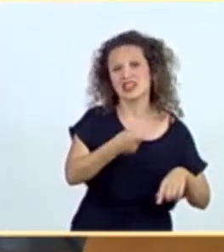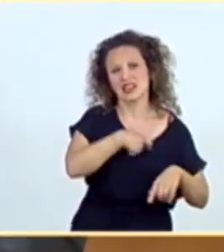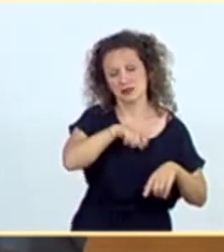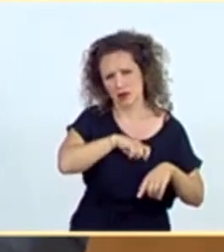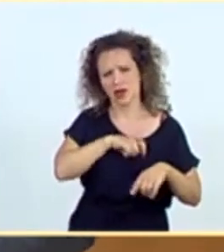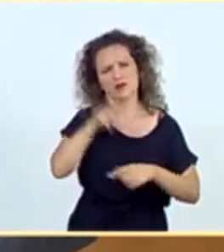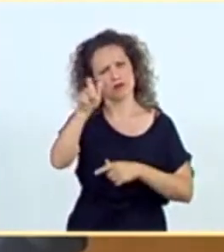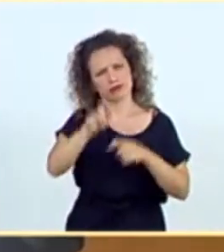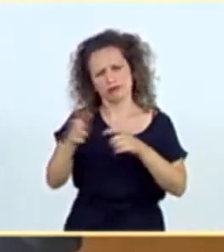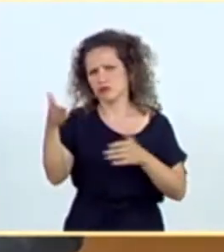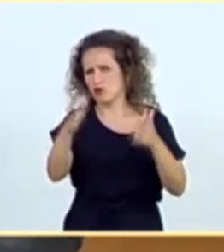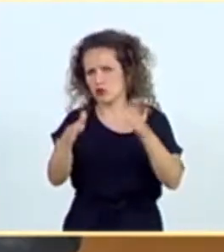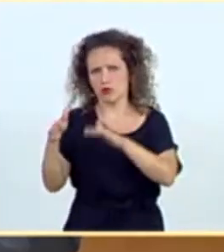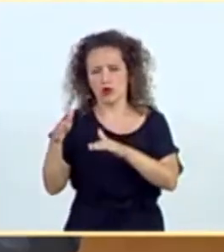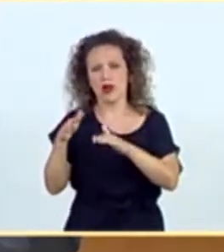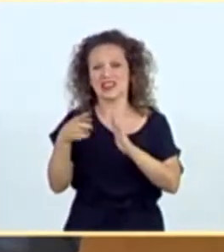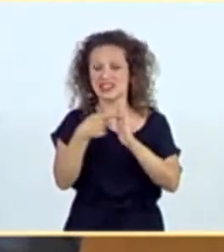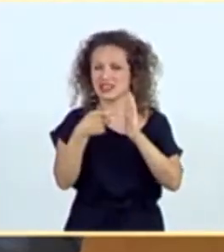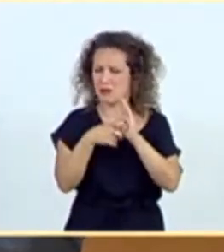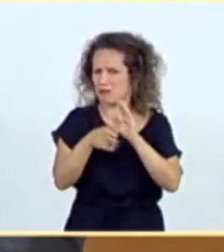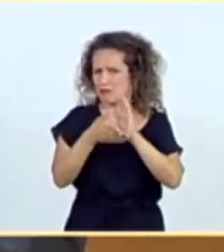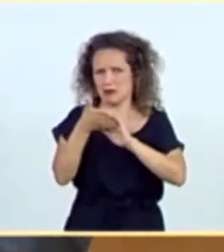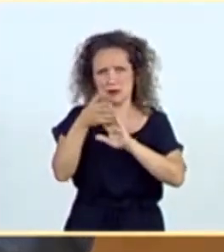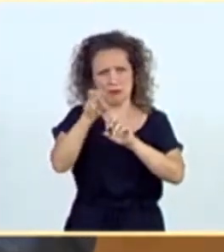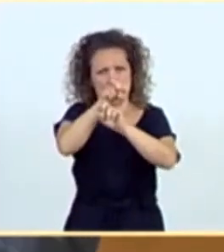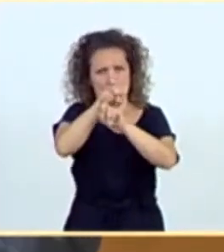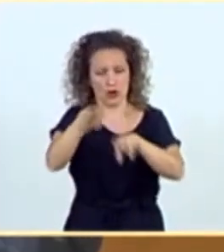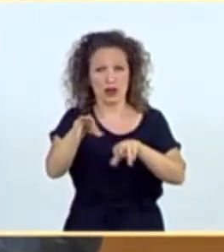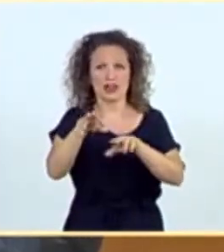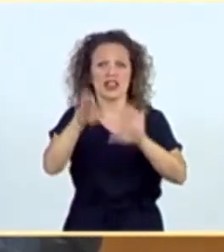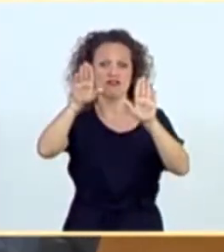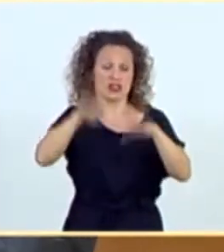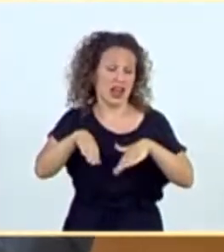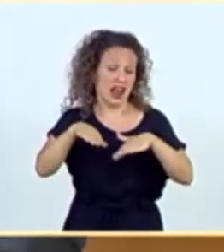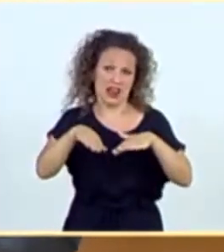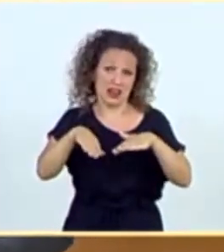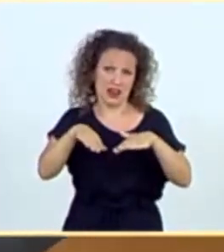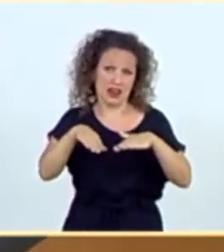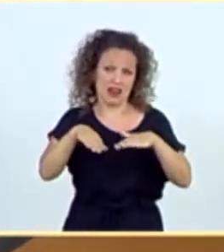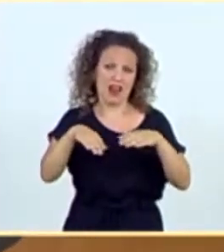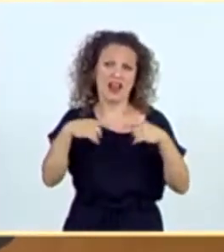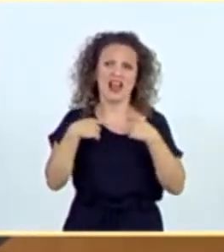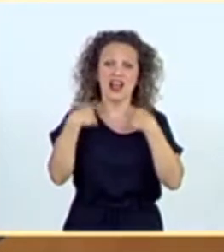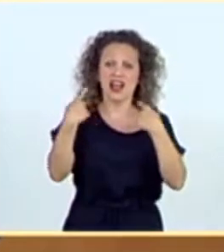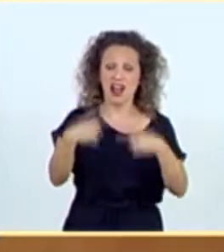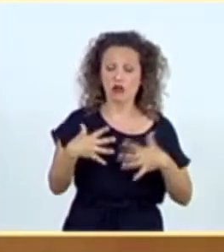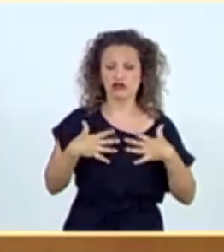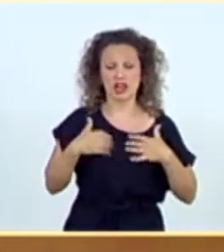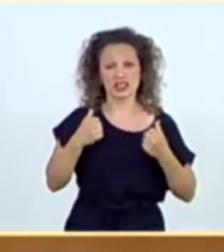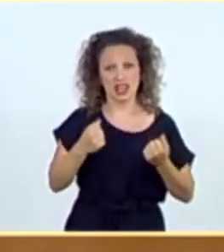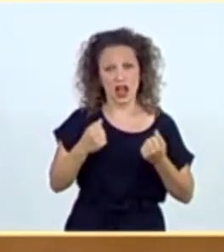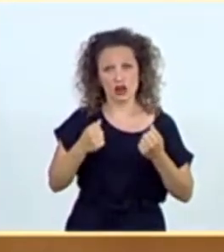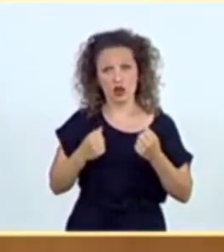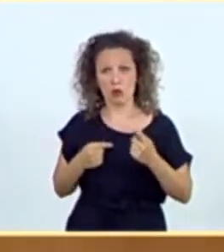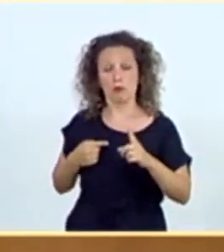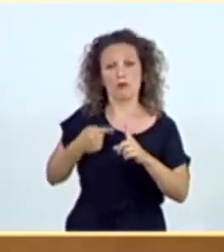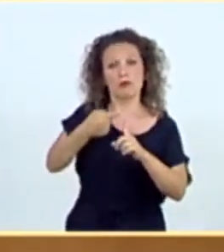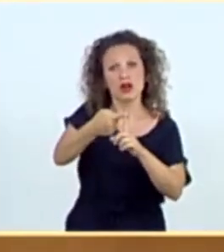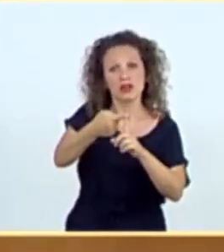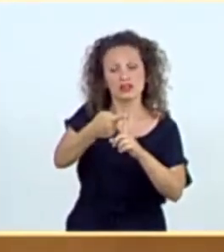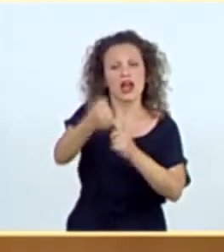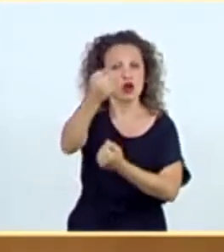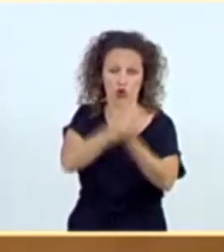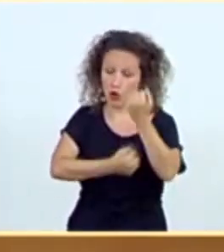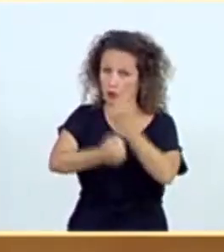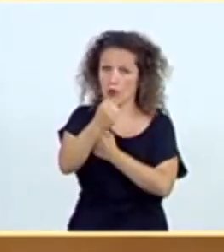españoles. Lo empeoró en la desescalada y al caos sanitario se unió. El económico, pronosticando la mayor